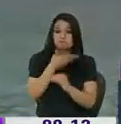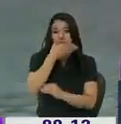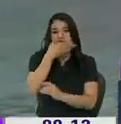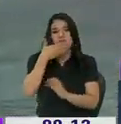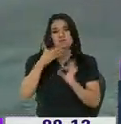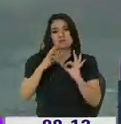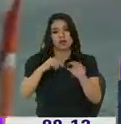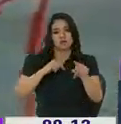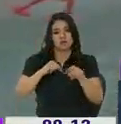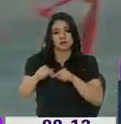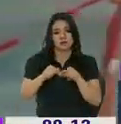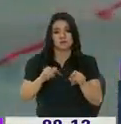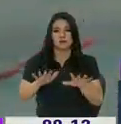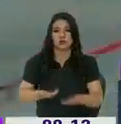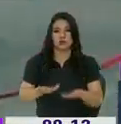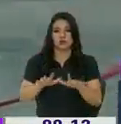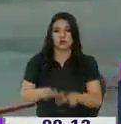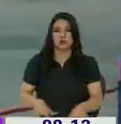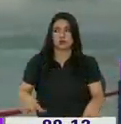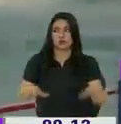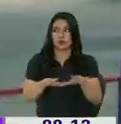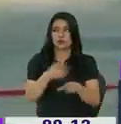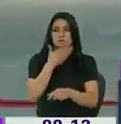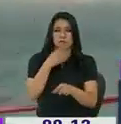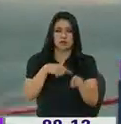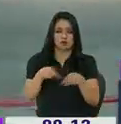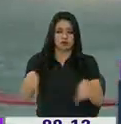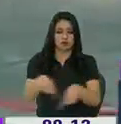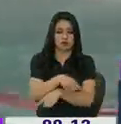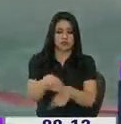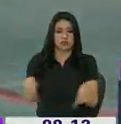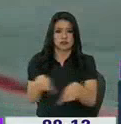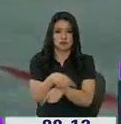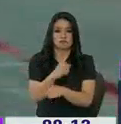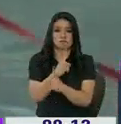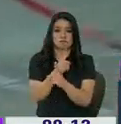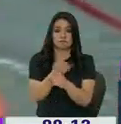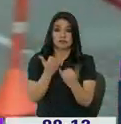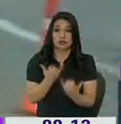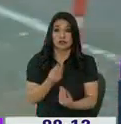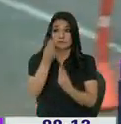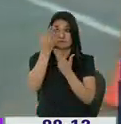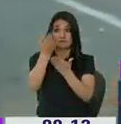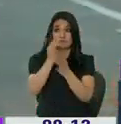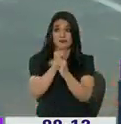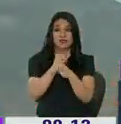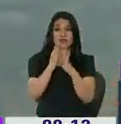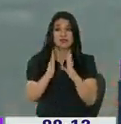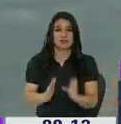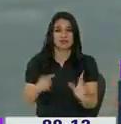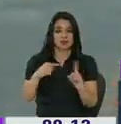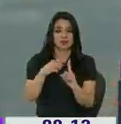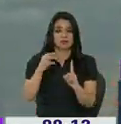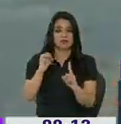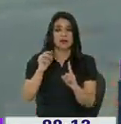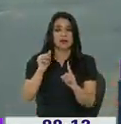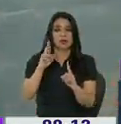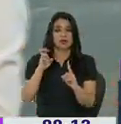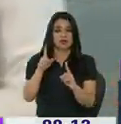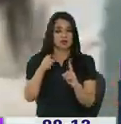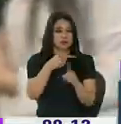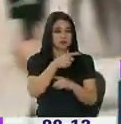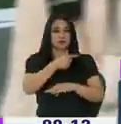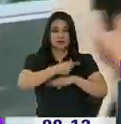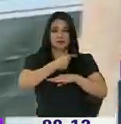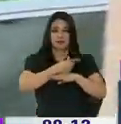el tráfico de esta zona, mejorar la movilidad y para lo cual vamos a hablar entonces con el ingeniero Mauricio Rosales, quien es el gerente de